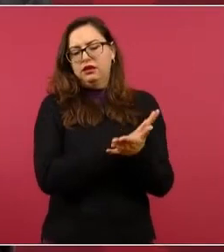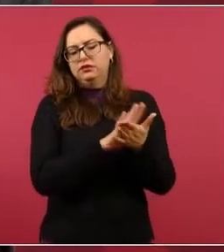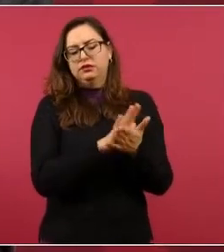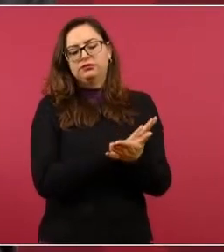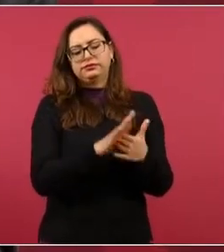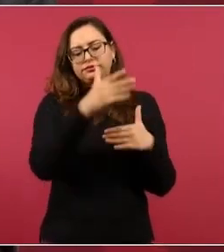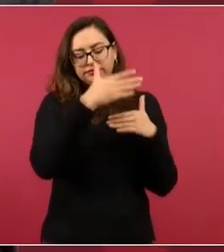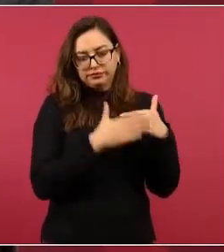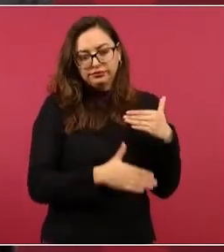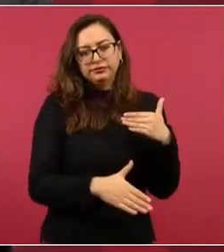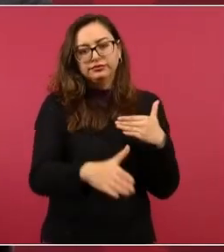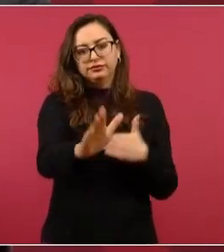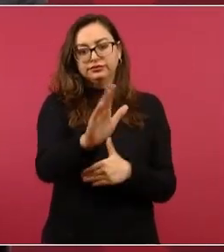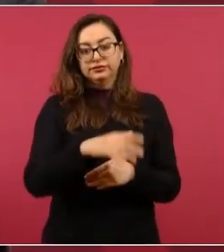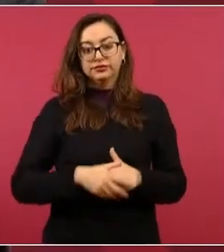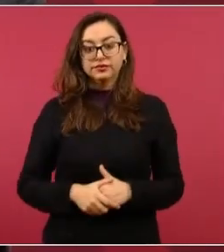sobre los mexicanos,